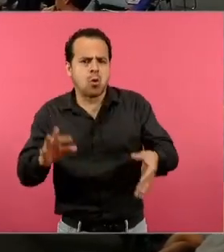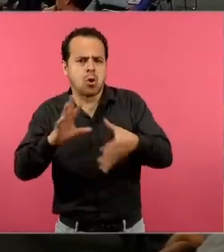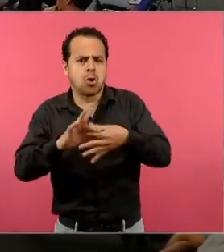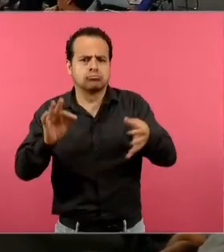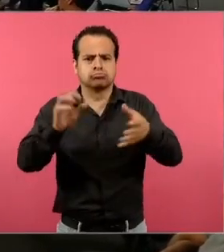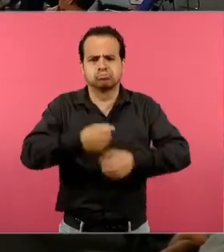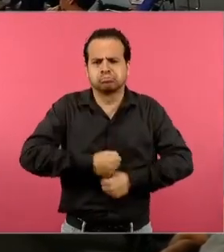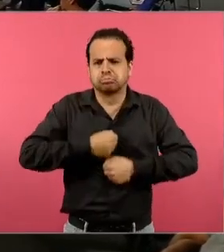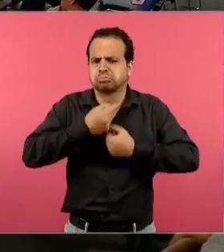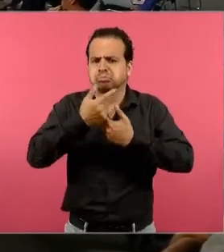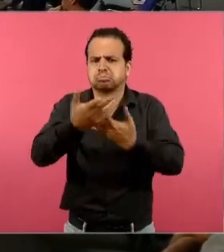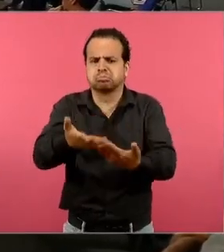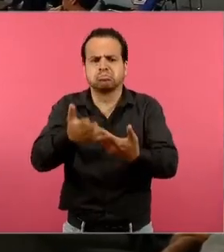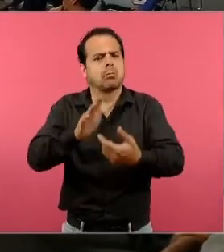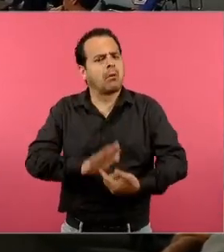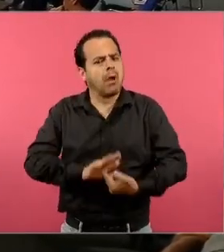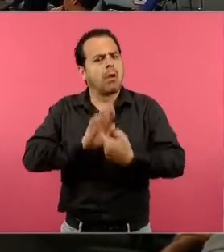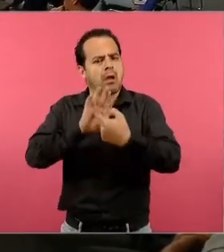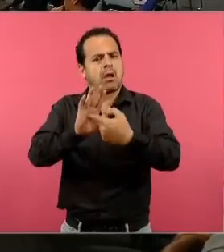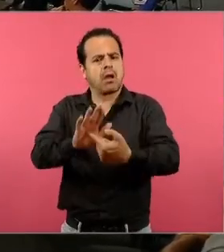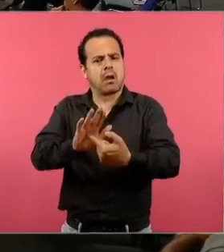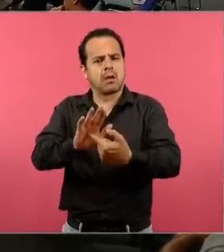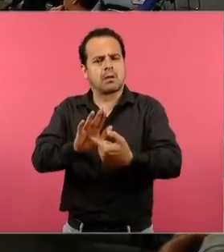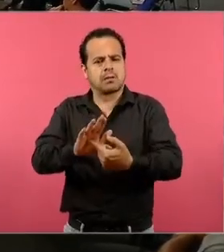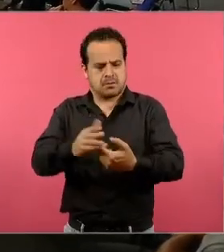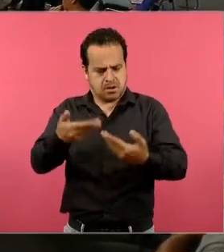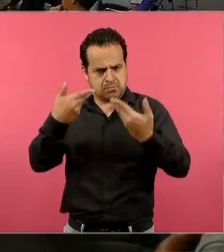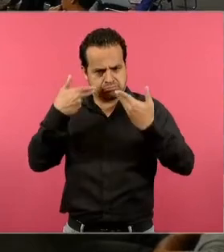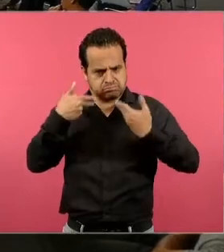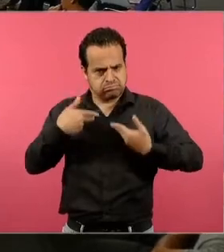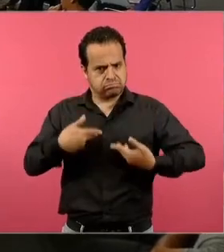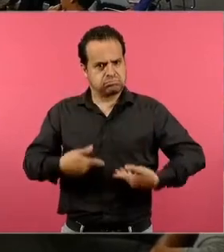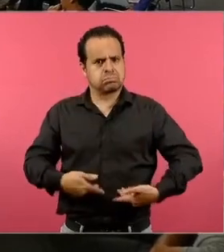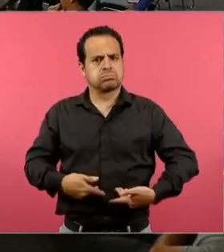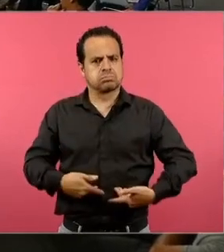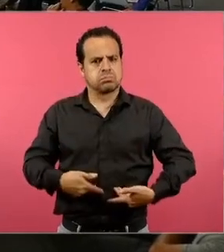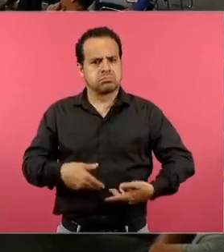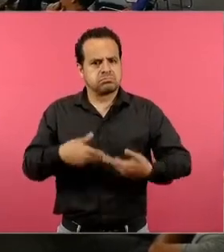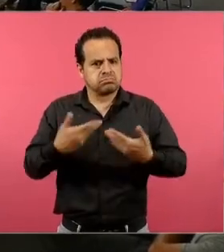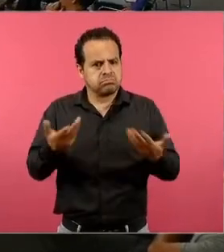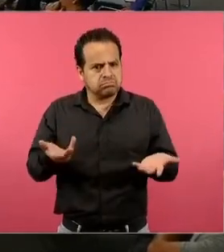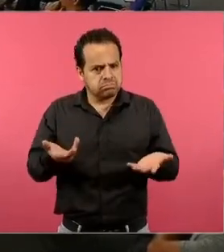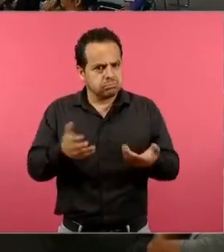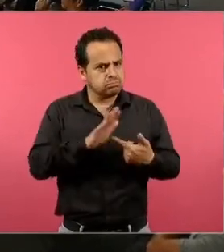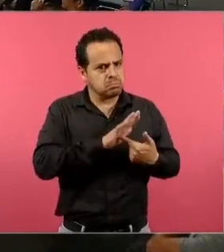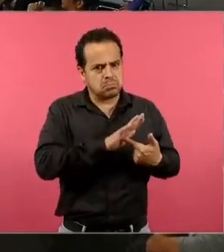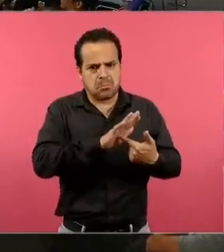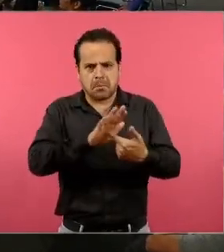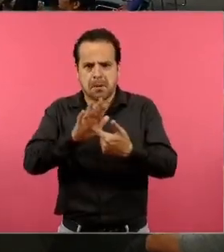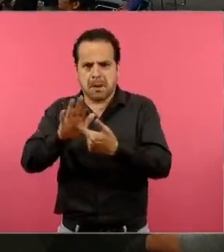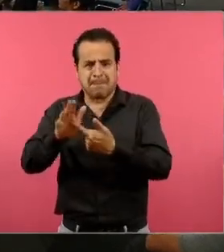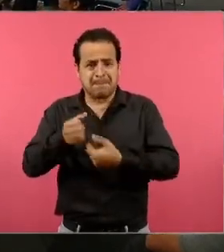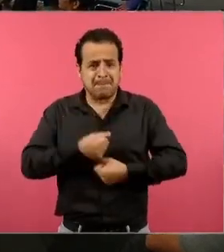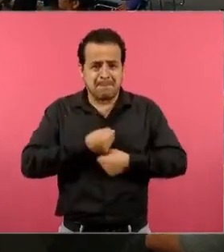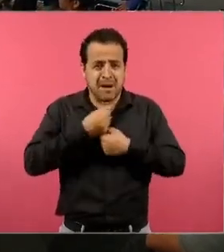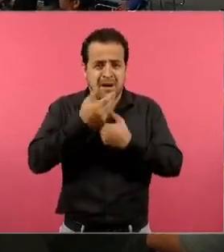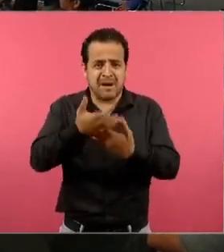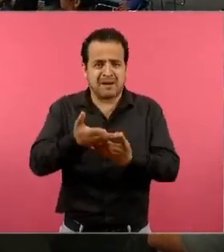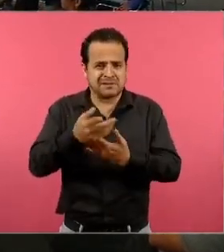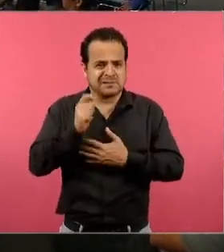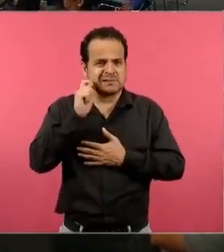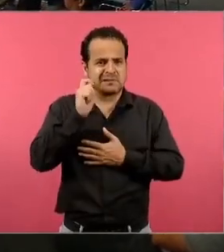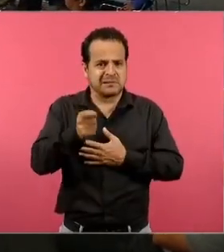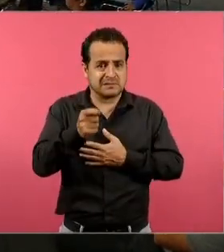muchas existen muchas versiones de él de este poema pero tiene que ver no exactamente con el comunismo